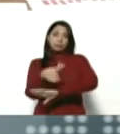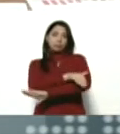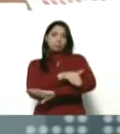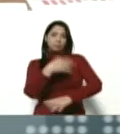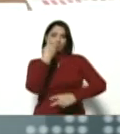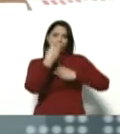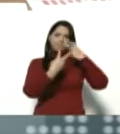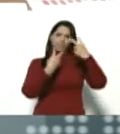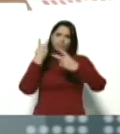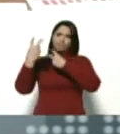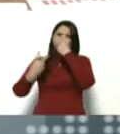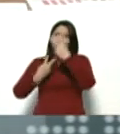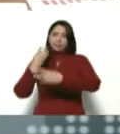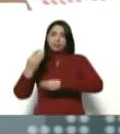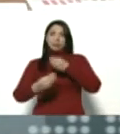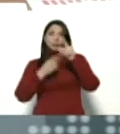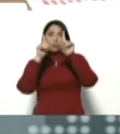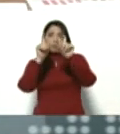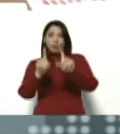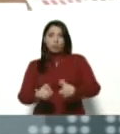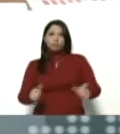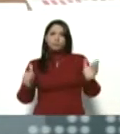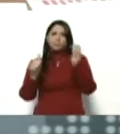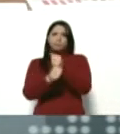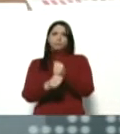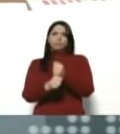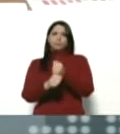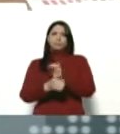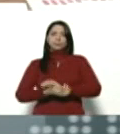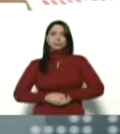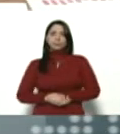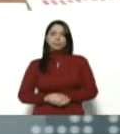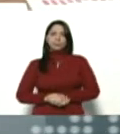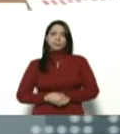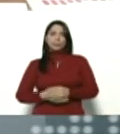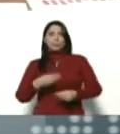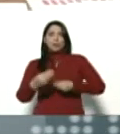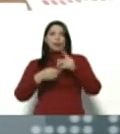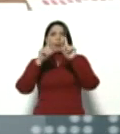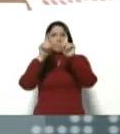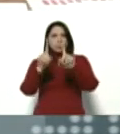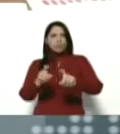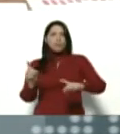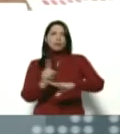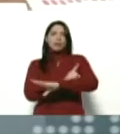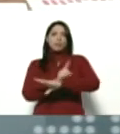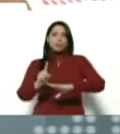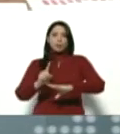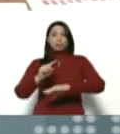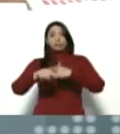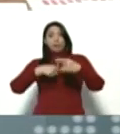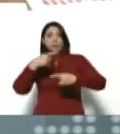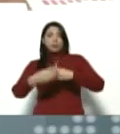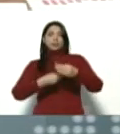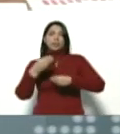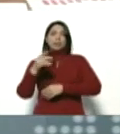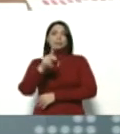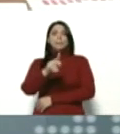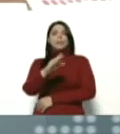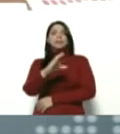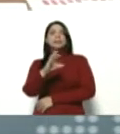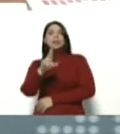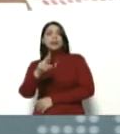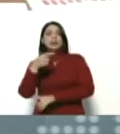haciendo su despistaje. Se descubre, se le hace una prueba rápida y luego se le hace un PCR y da